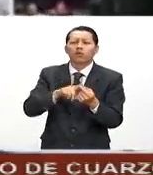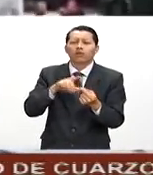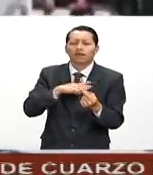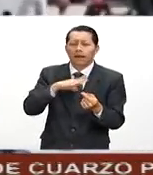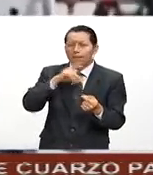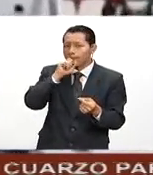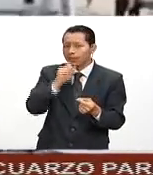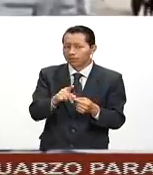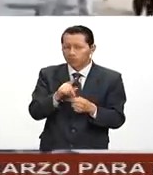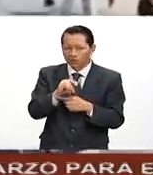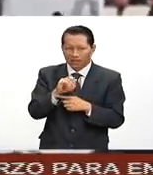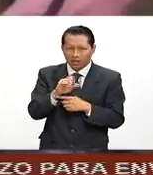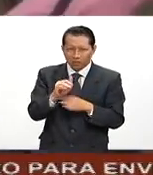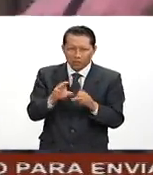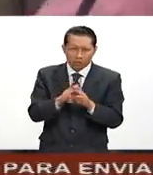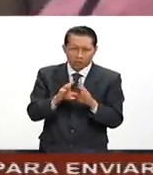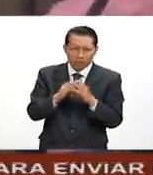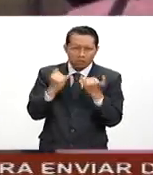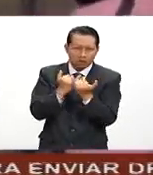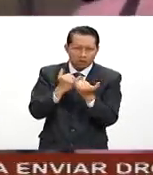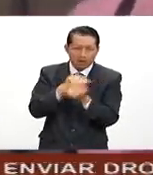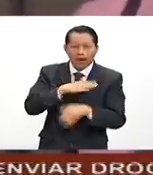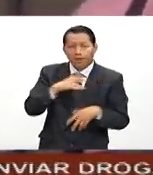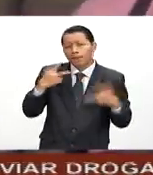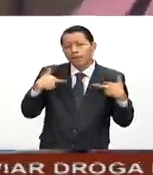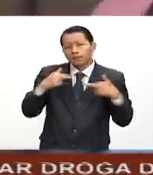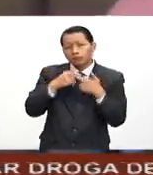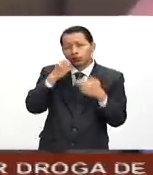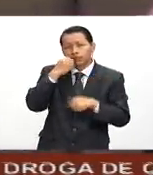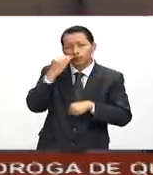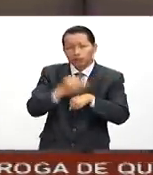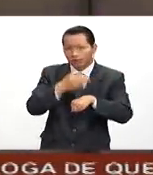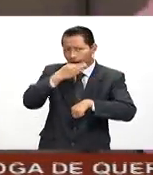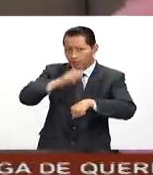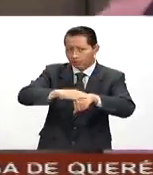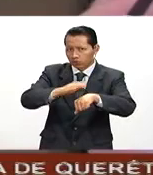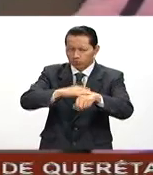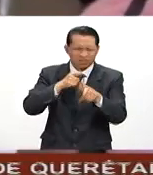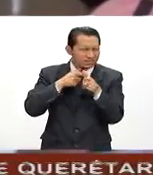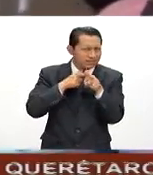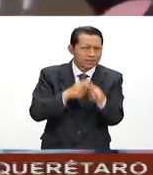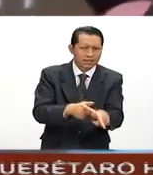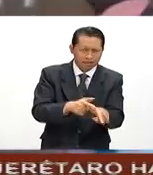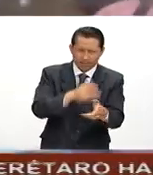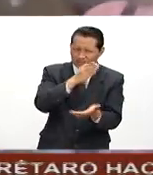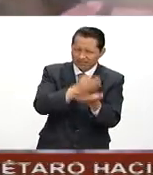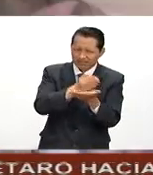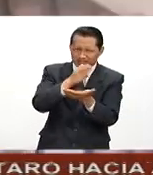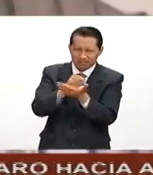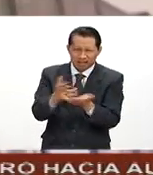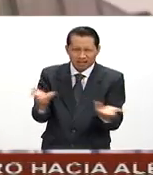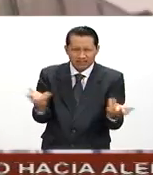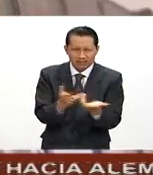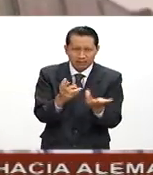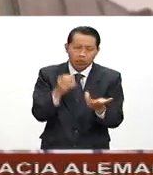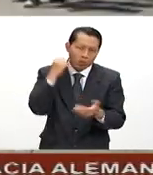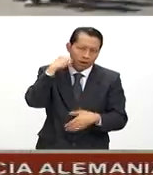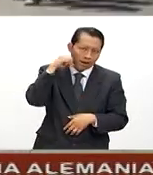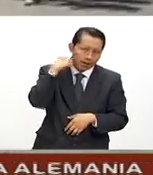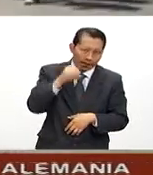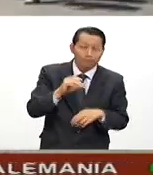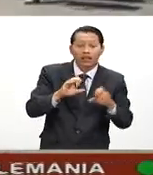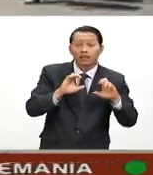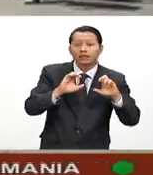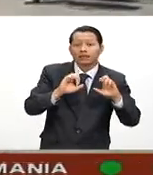IEPO. Ahí los maestros y estudiantes advirtieron que van a continuar con estas acciones. Es en Oaxaca, en